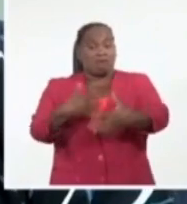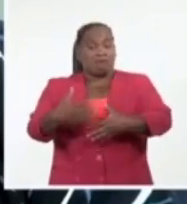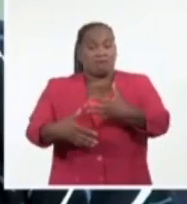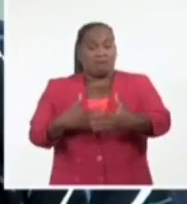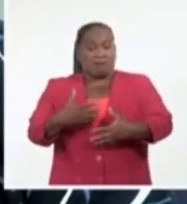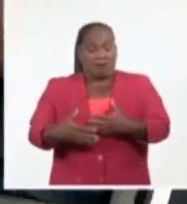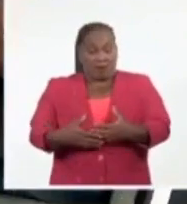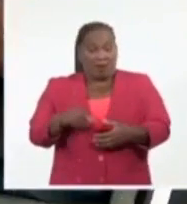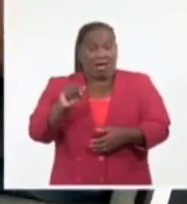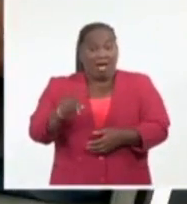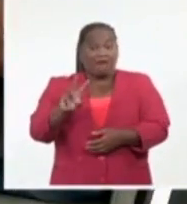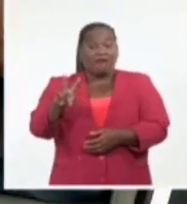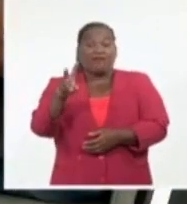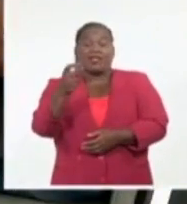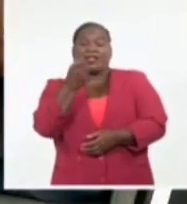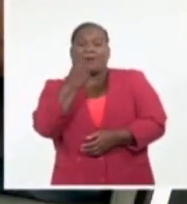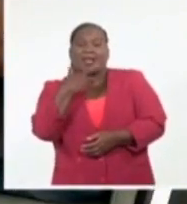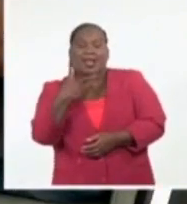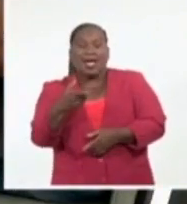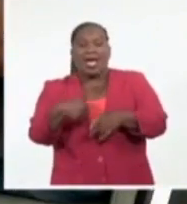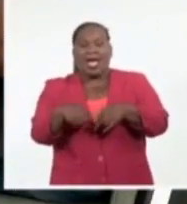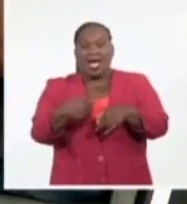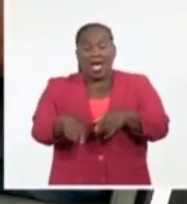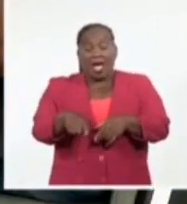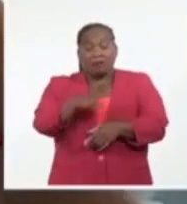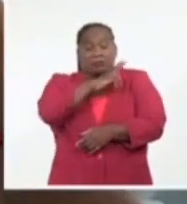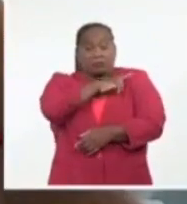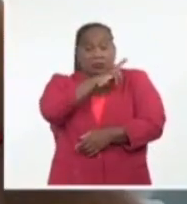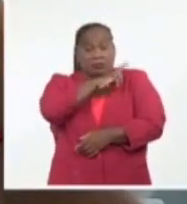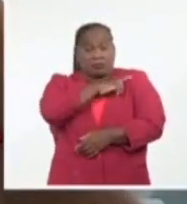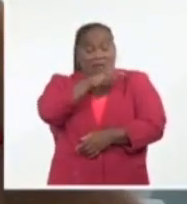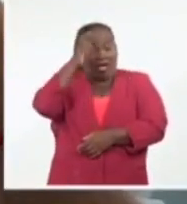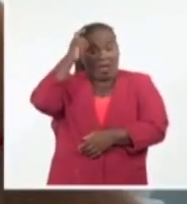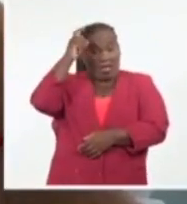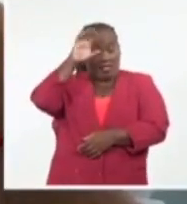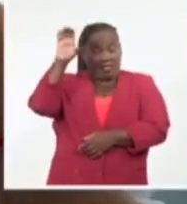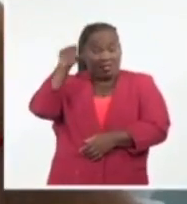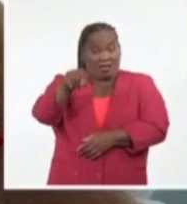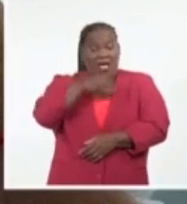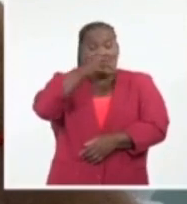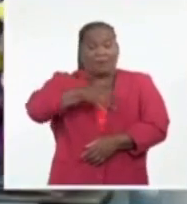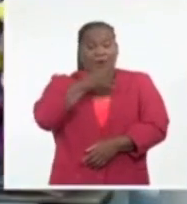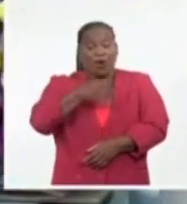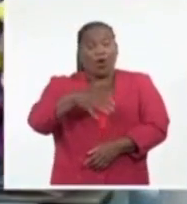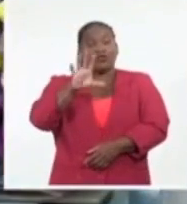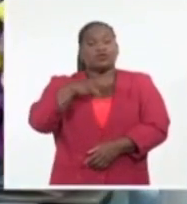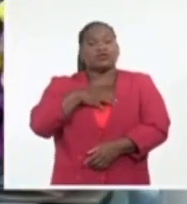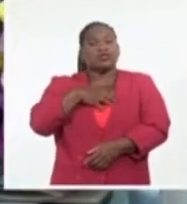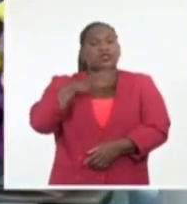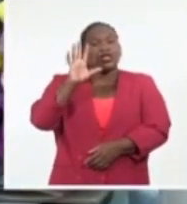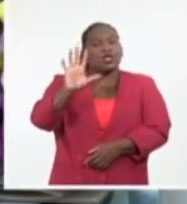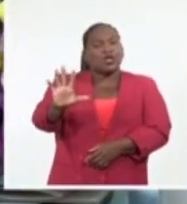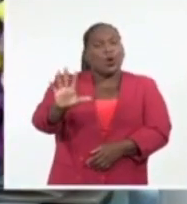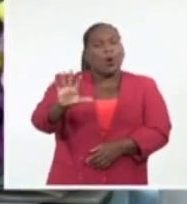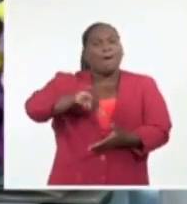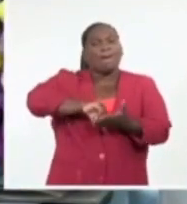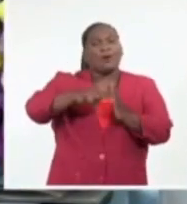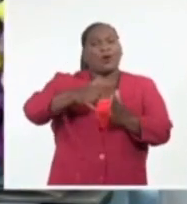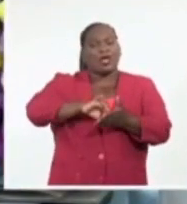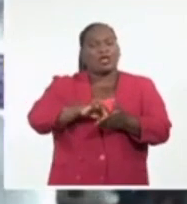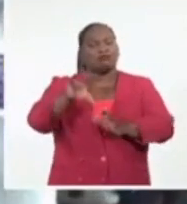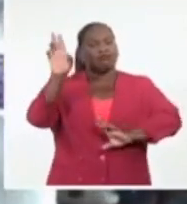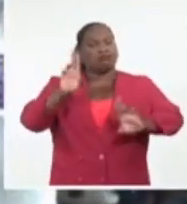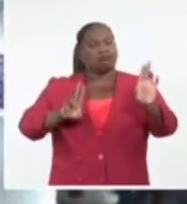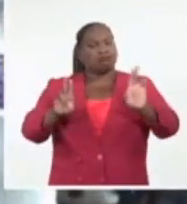concluida en lo que va de año. La directora de ganadería G.C.A. explicó además que tienen cinco proyectos en negociación avanzada cuyo